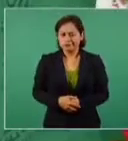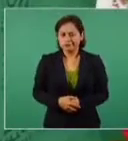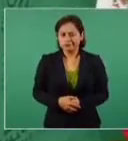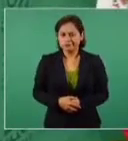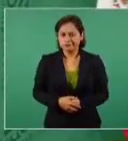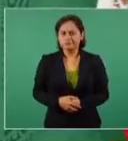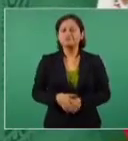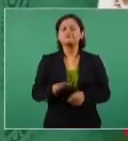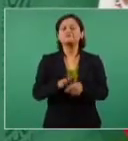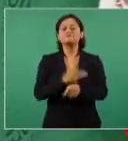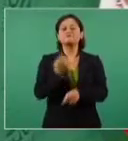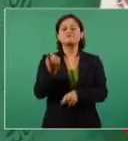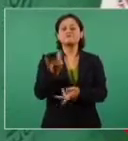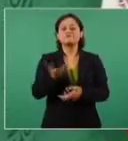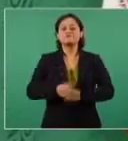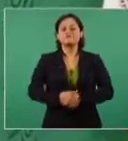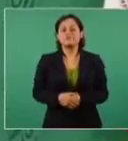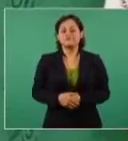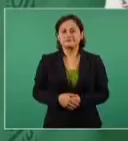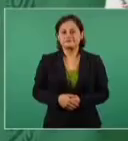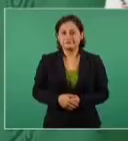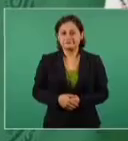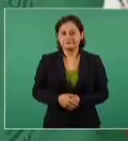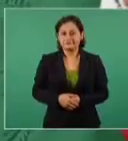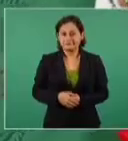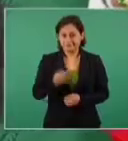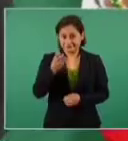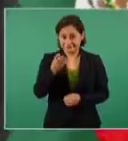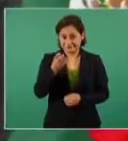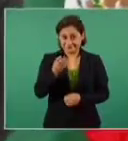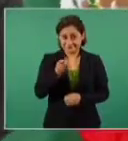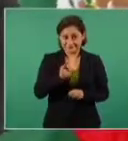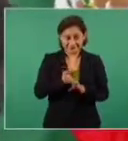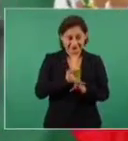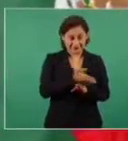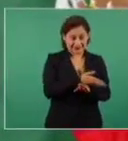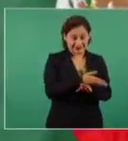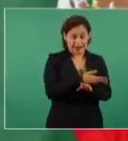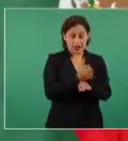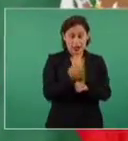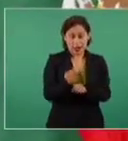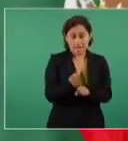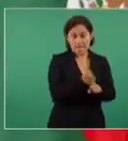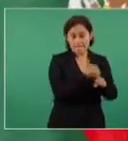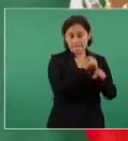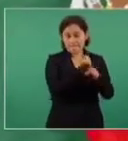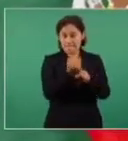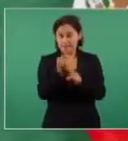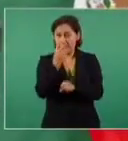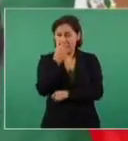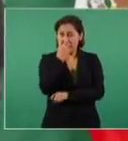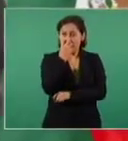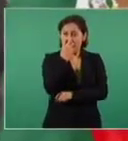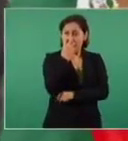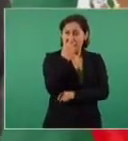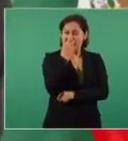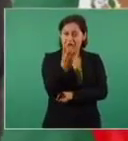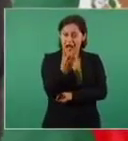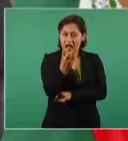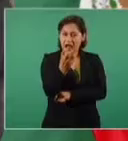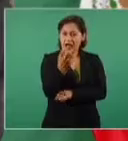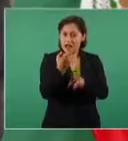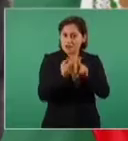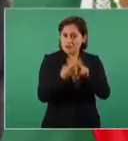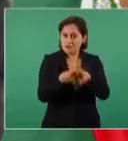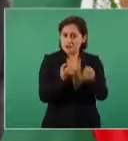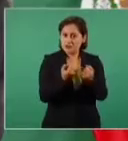Porque es un grito por la libertad y la justicia.